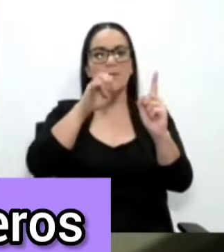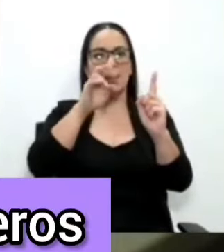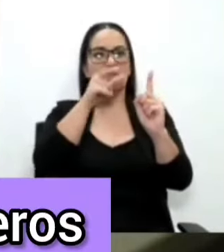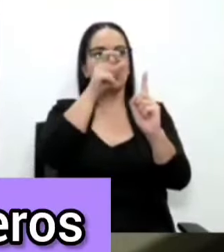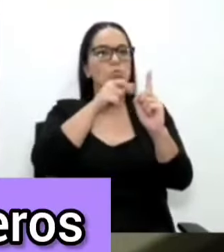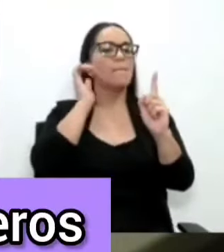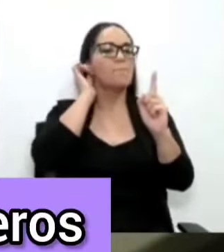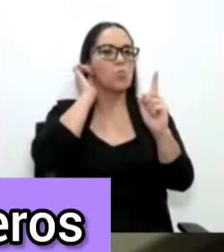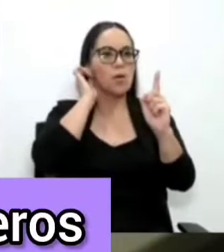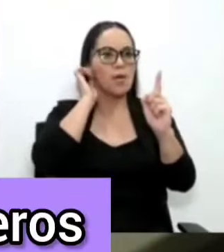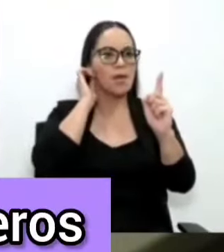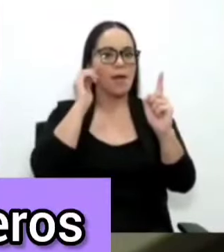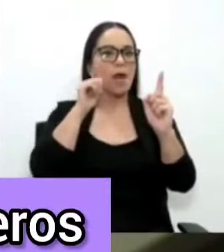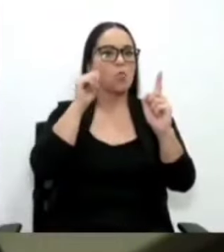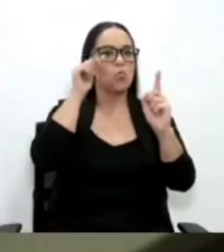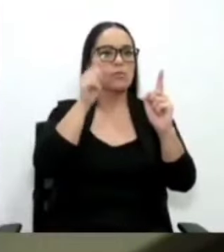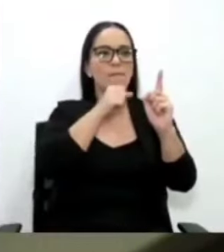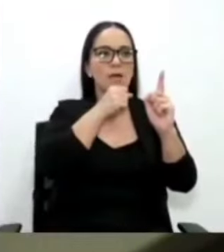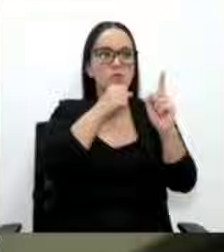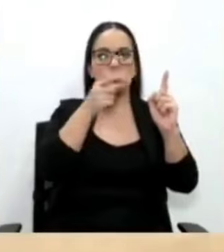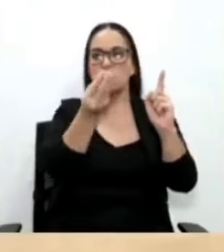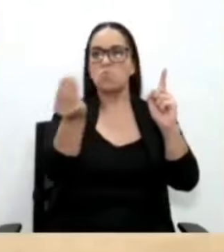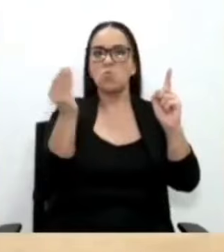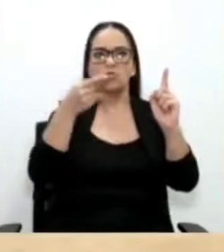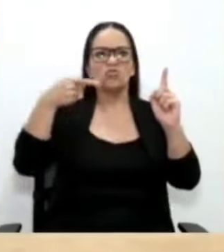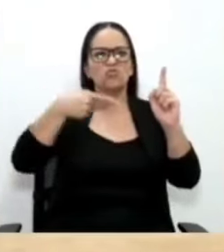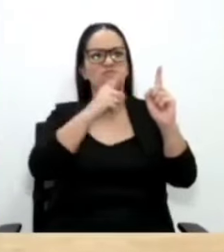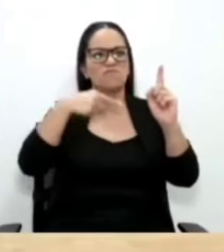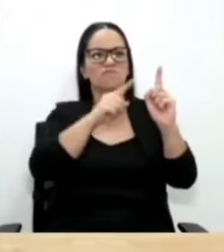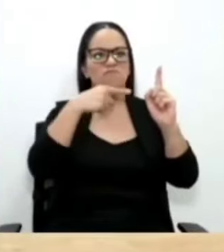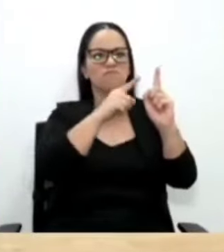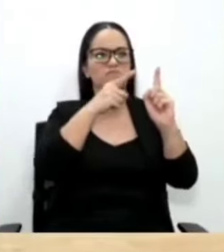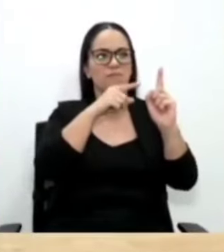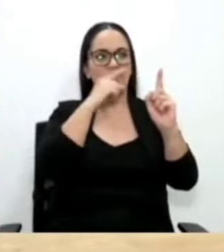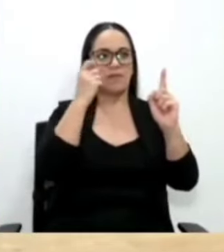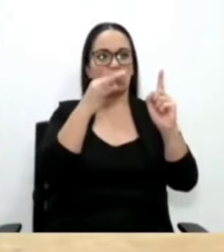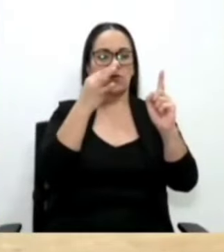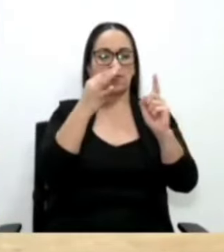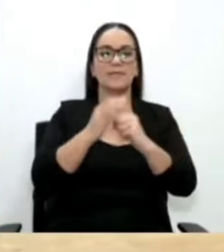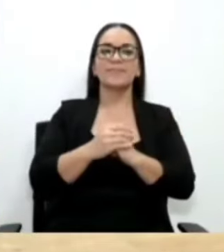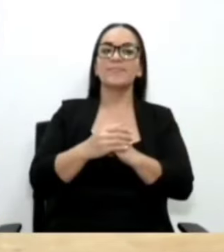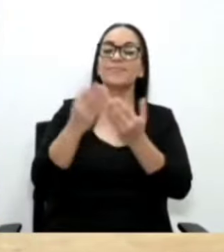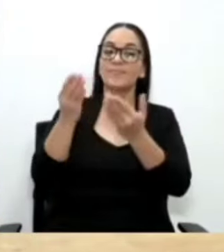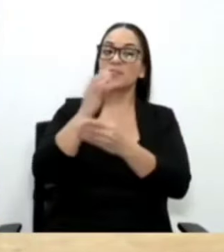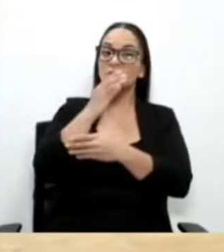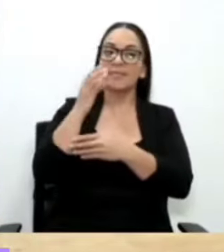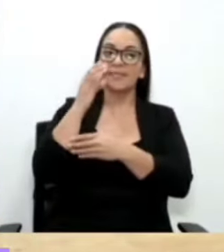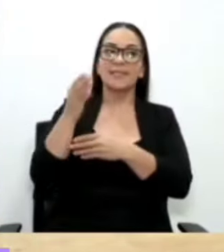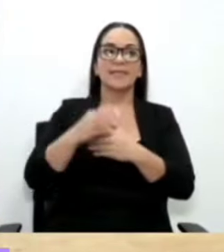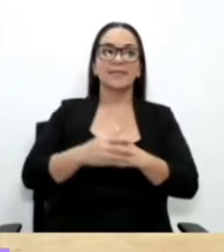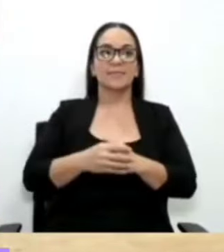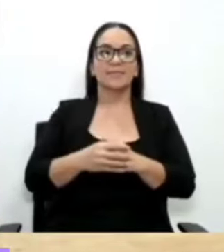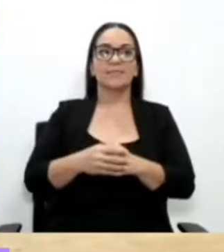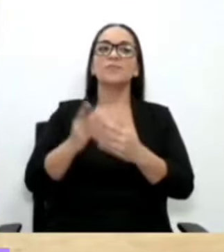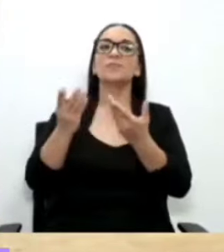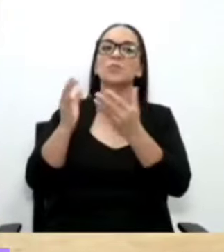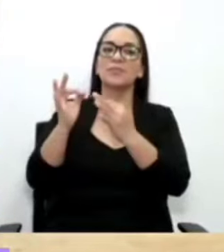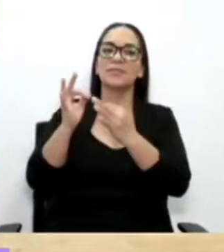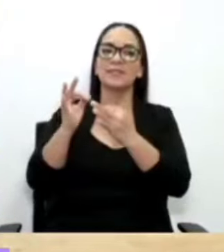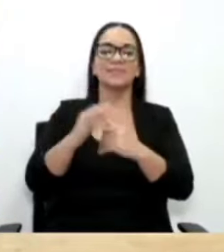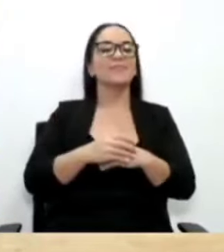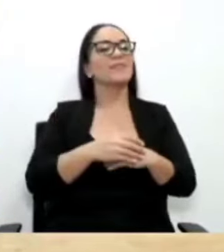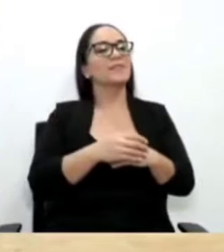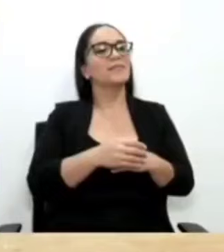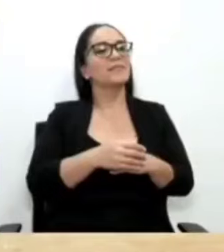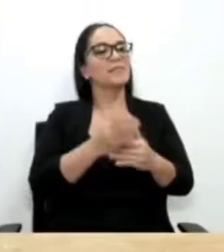amedrentada doña Pilar Cineros ante denuncias que ha realizado. Doña Cindy, para servirle, qué gusto de